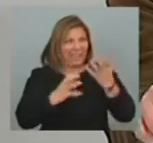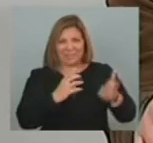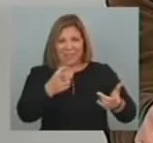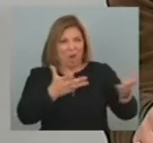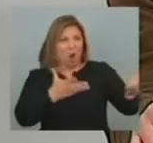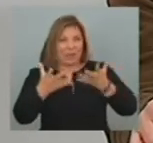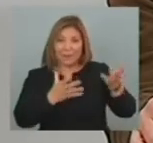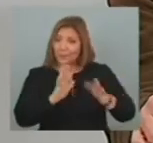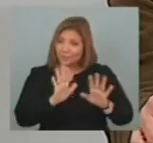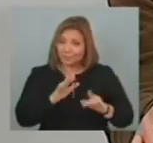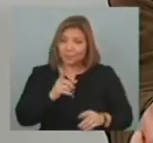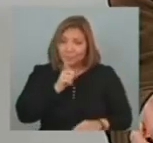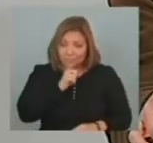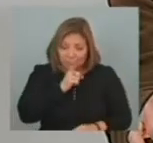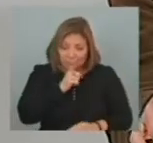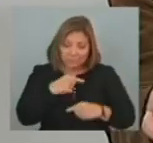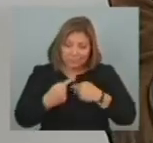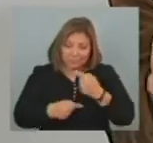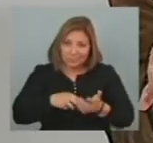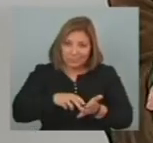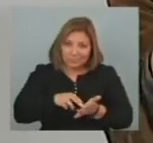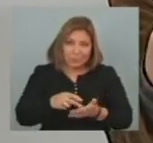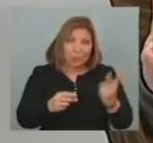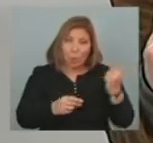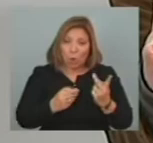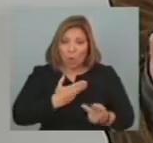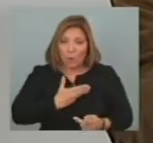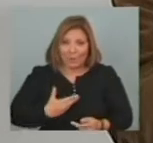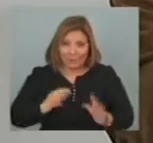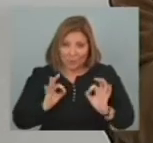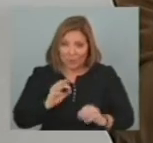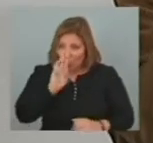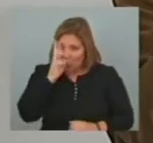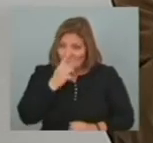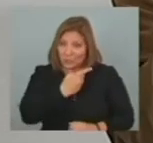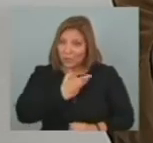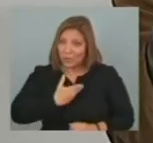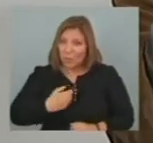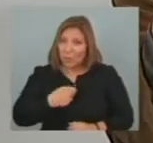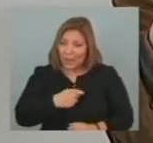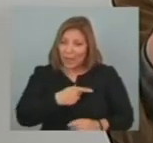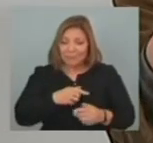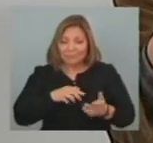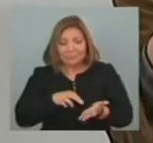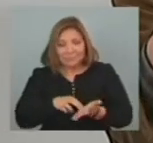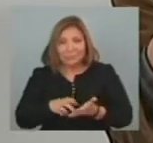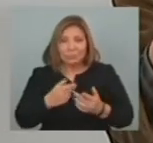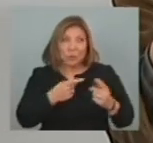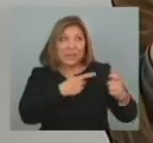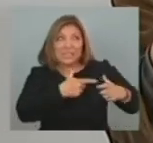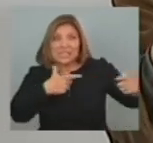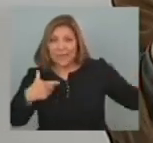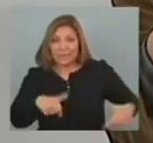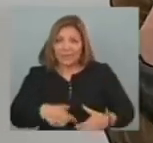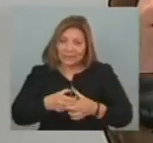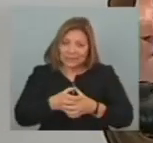Con mucho silencio El gobierno Los dos gobiernos Pero particularmente El uruguayo Porque hay que entender Que esta relación Es asimétrica Y lo